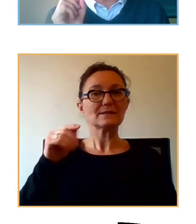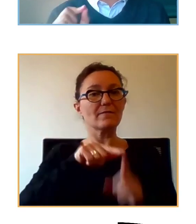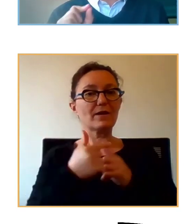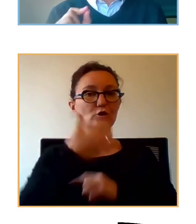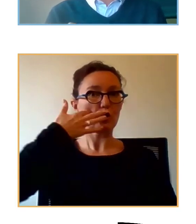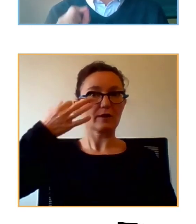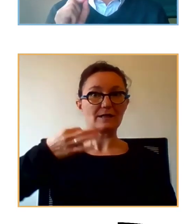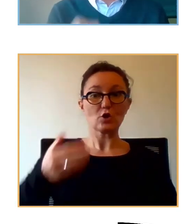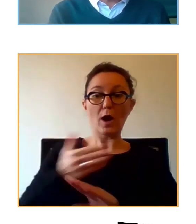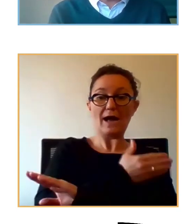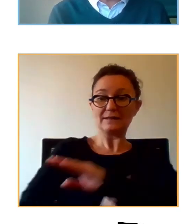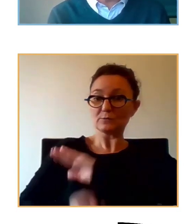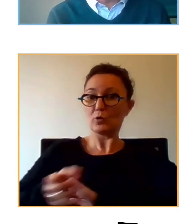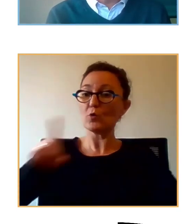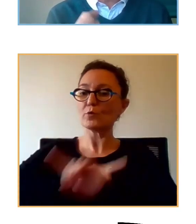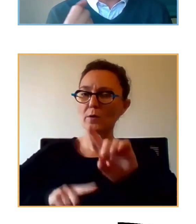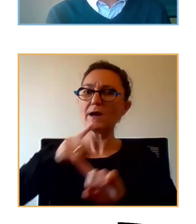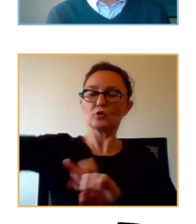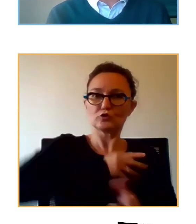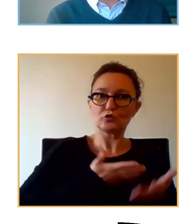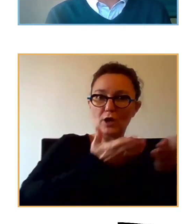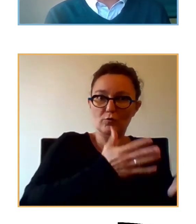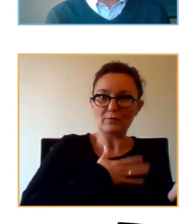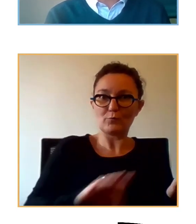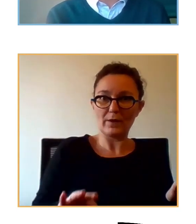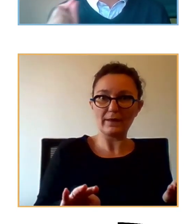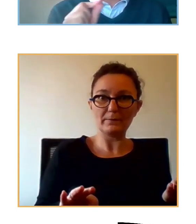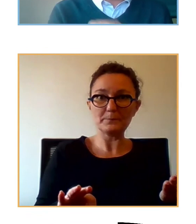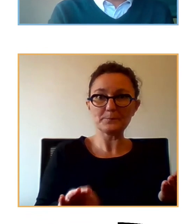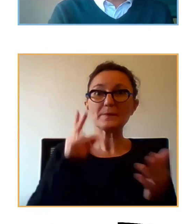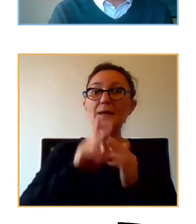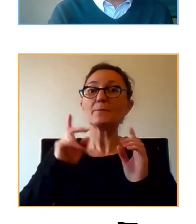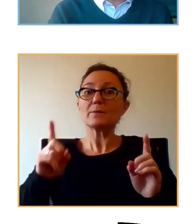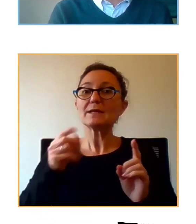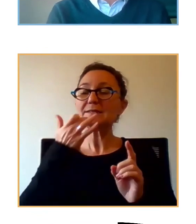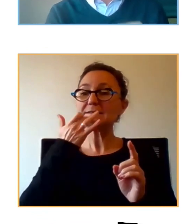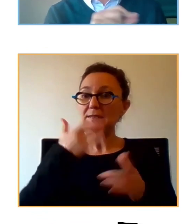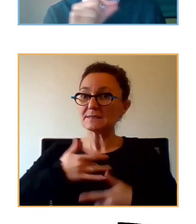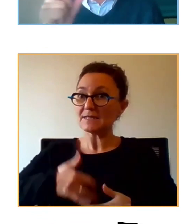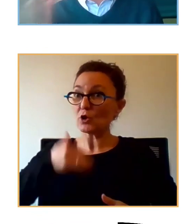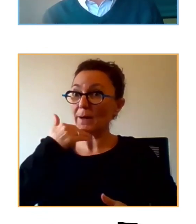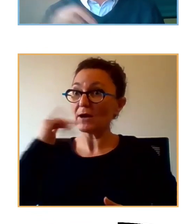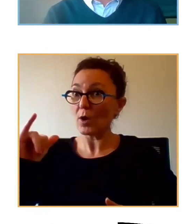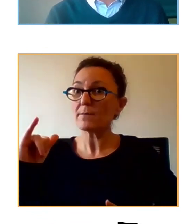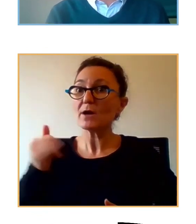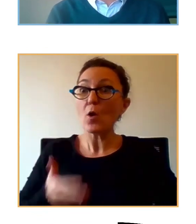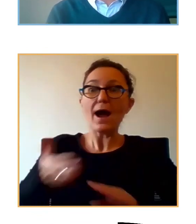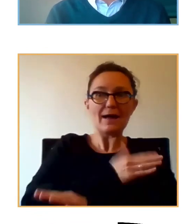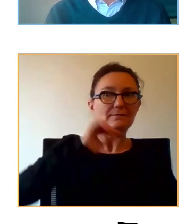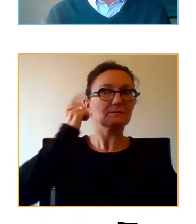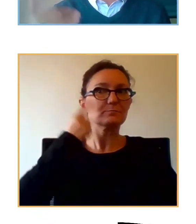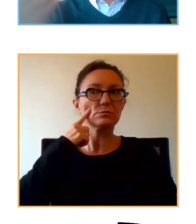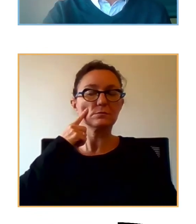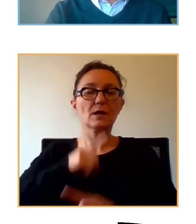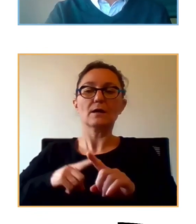que desarrollen un problema, ayudarles. Tenemos la prevención indicada que ya tienes algún síntoma, pero antes de que desarrolles el trastorno vamos a ayudarles.